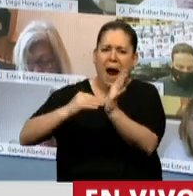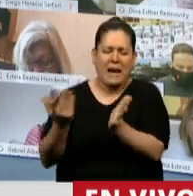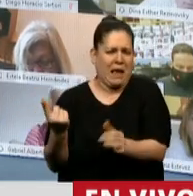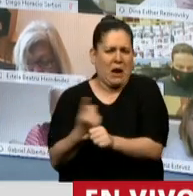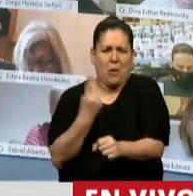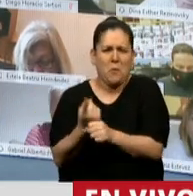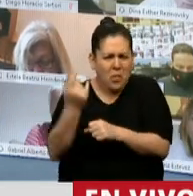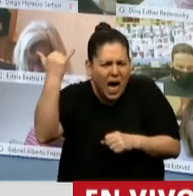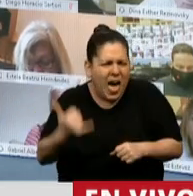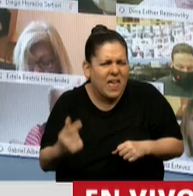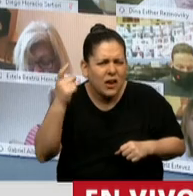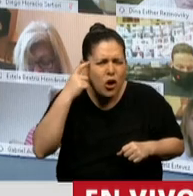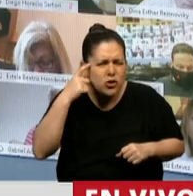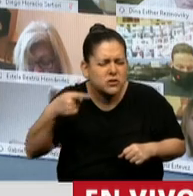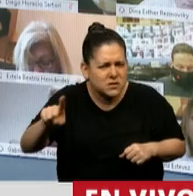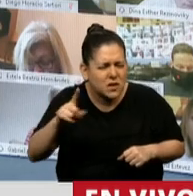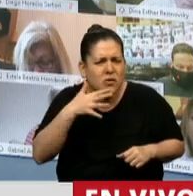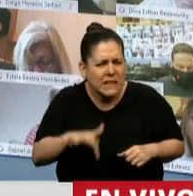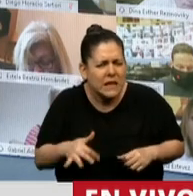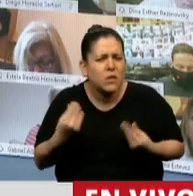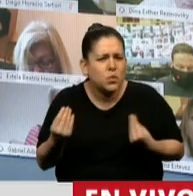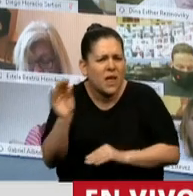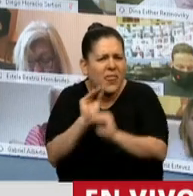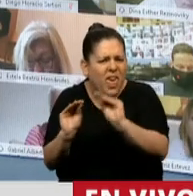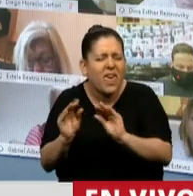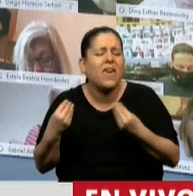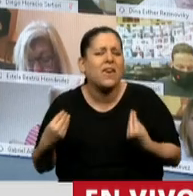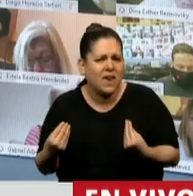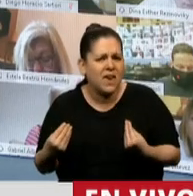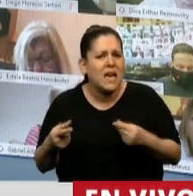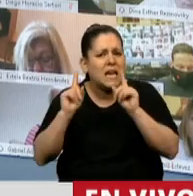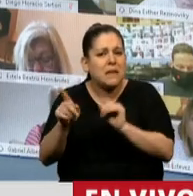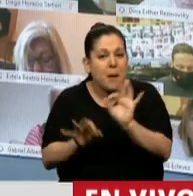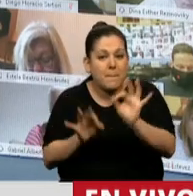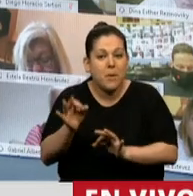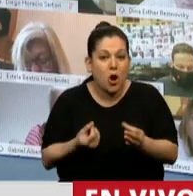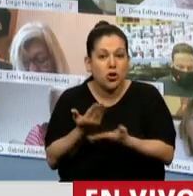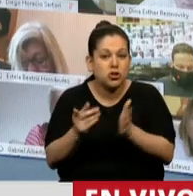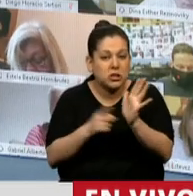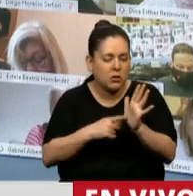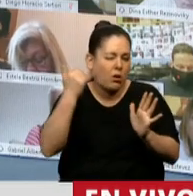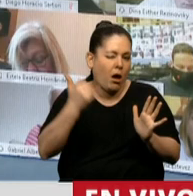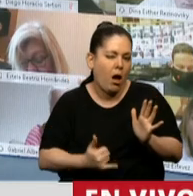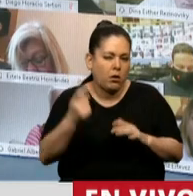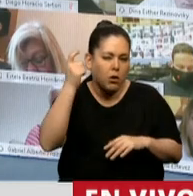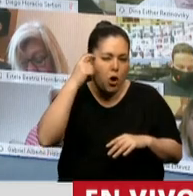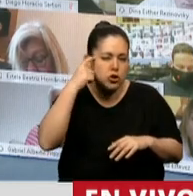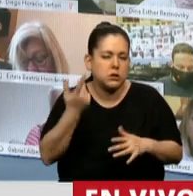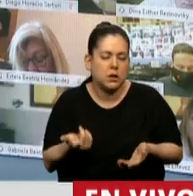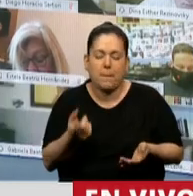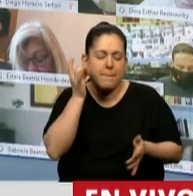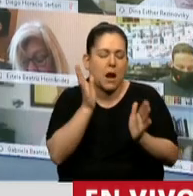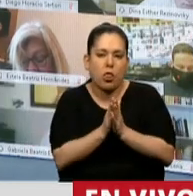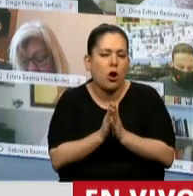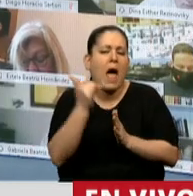tienen conciencia de lo que están haciendo, y lo están haciendo inclusive con proyectos que tienen conciencia, que tienen,